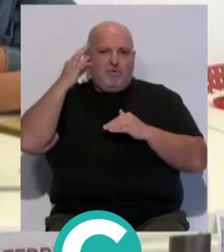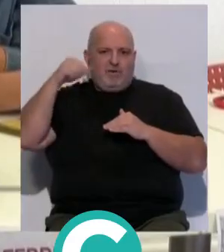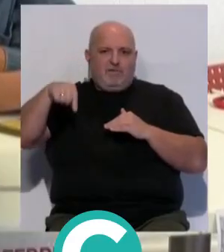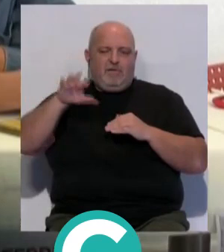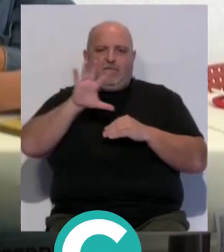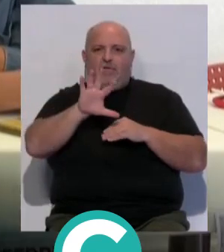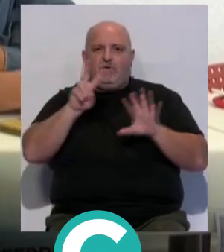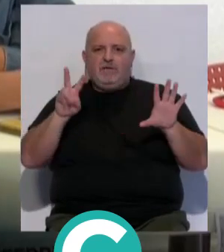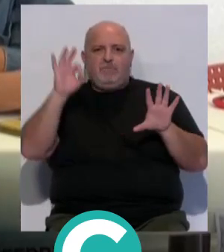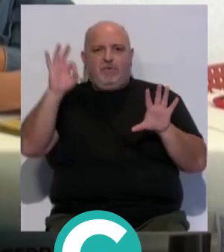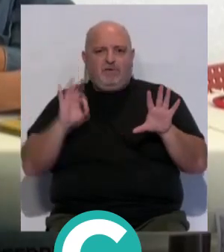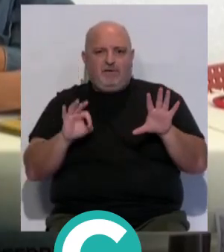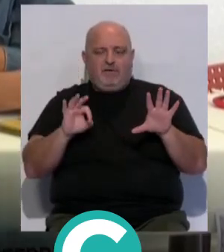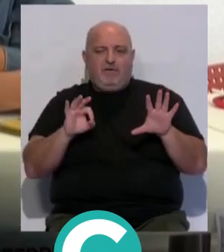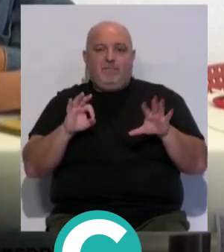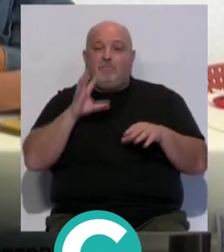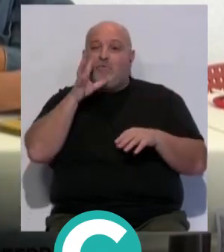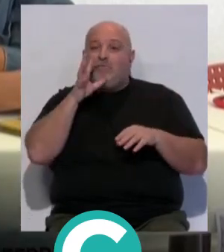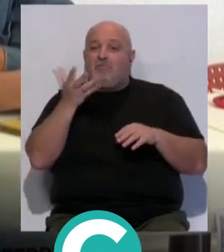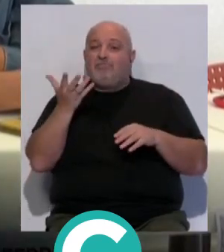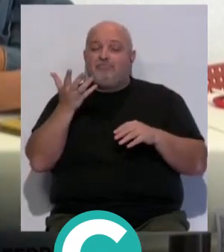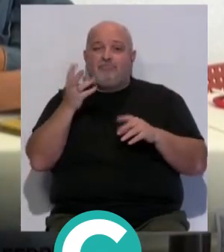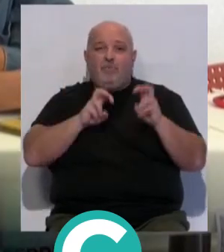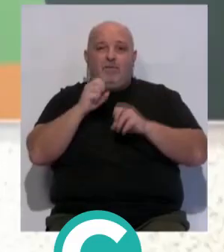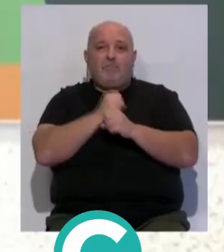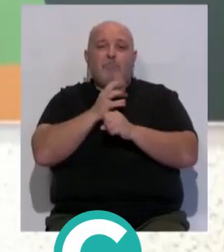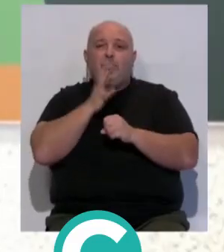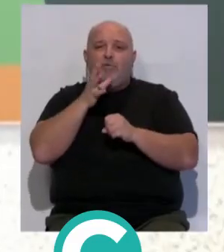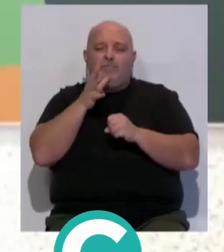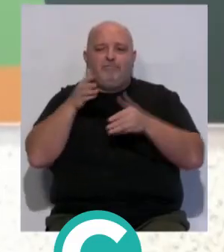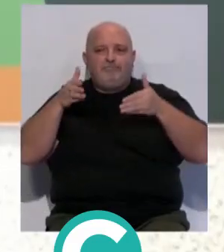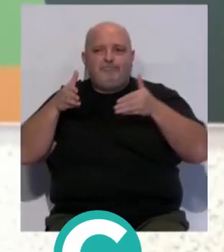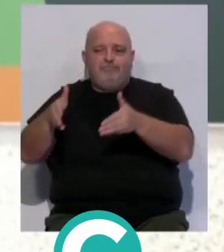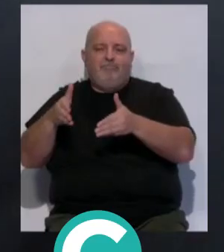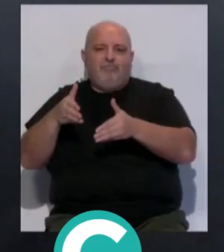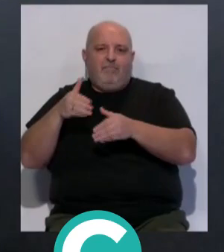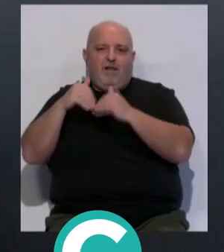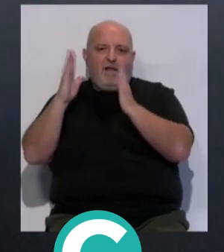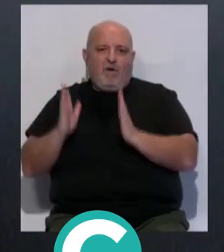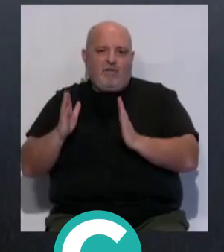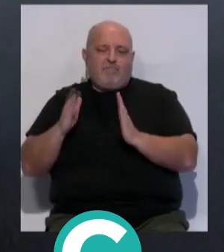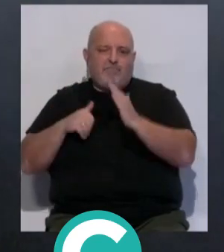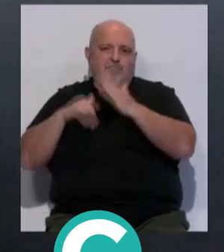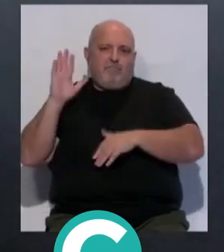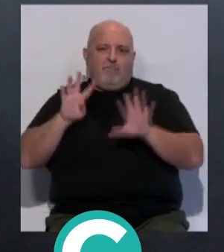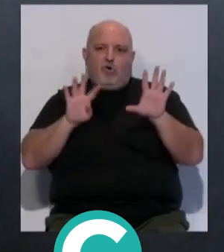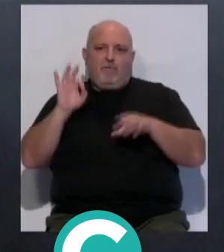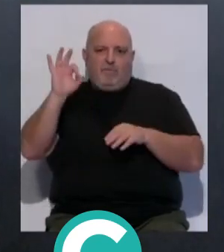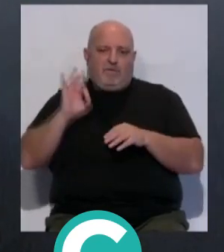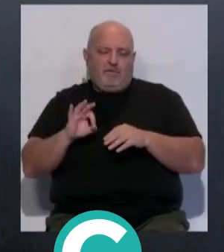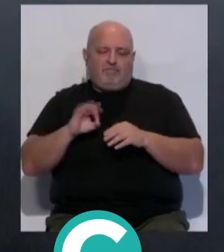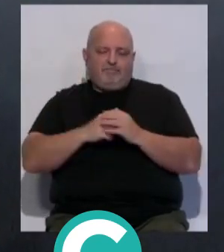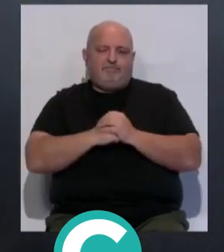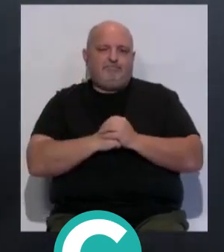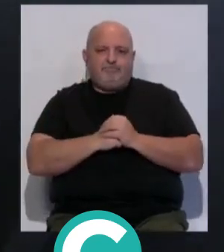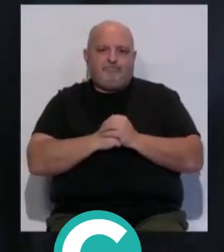con un 57%. Y el principal motivo por el que no busca el empleo es porque se dedican a las labores del hogar, casi en el 90% de